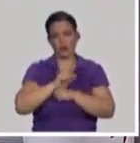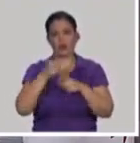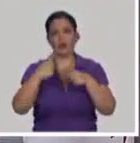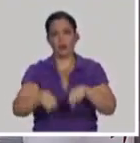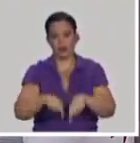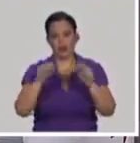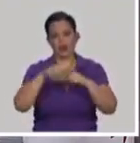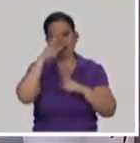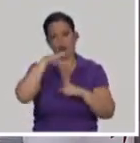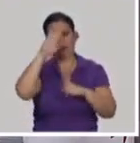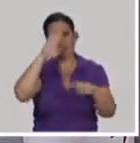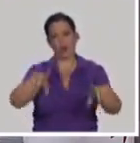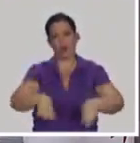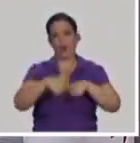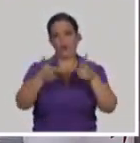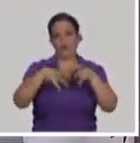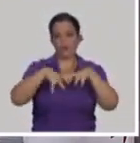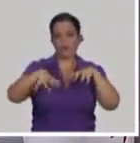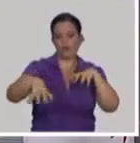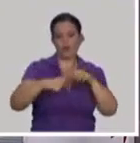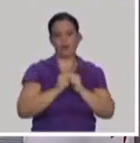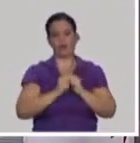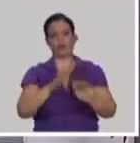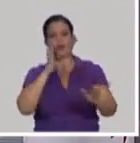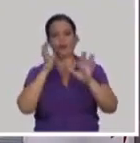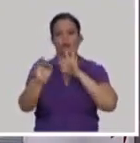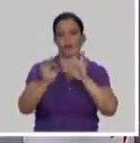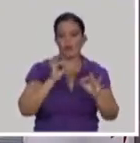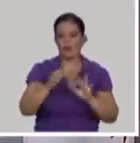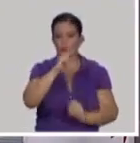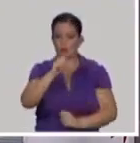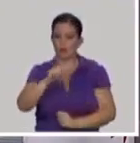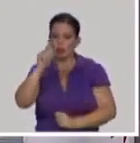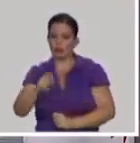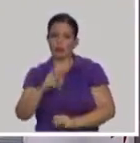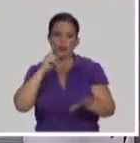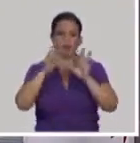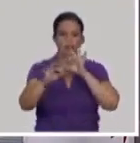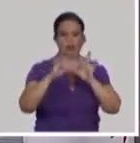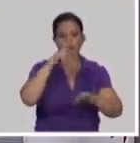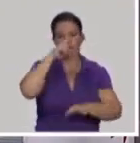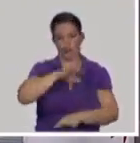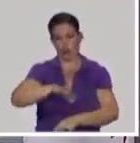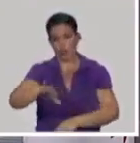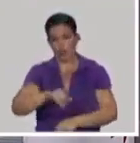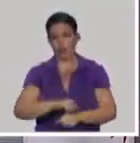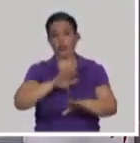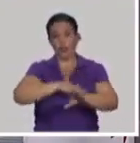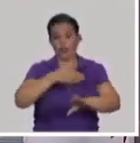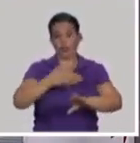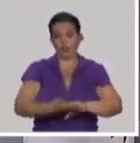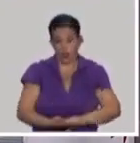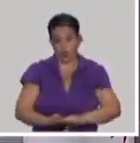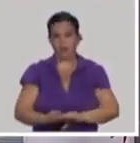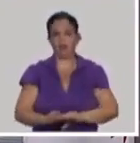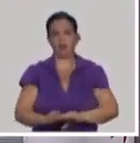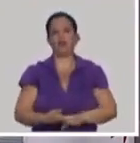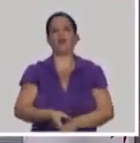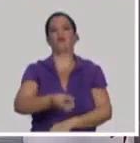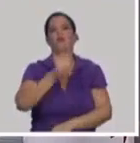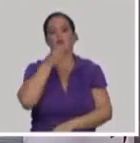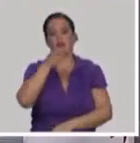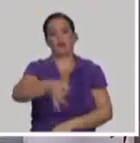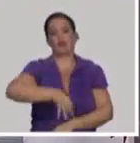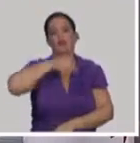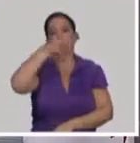aislamiento, en términos de protección de las personas, de los niños, para poder entonces hablar de que estamos teniendo una inmunidad de